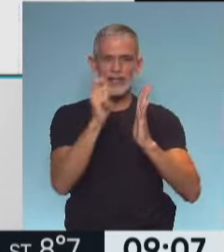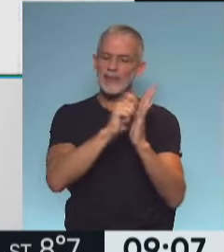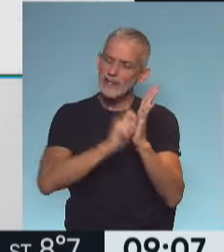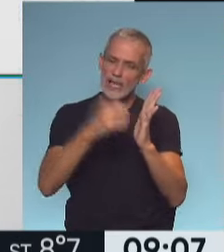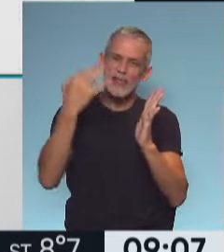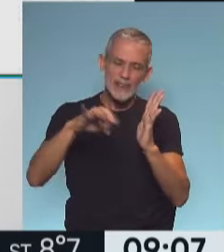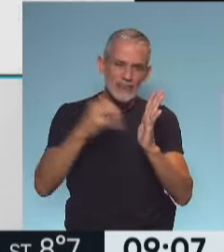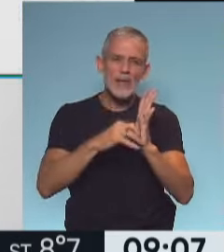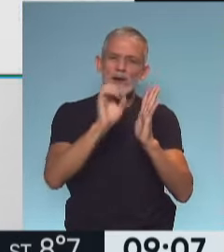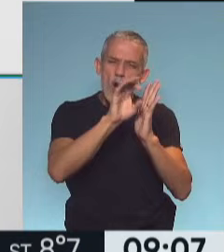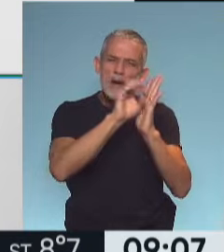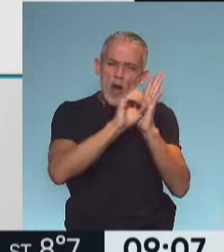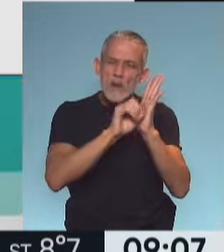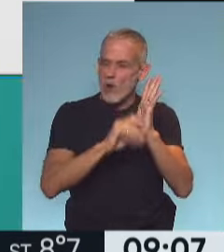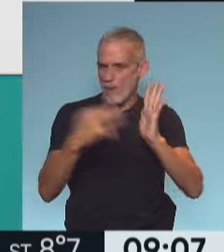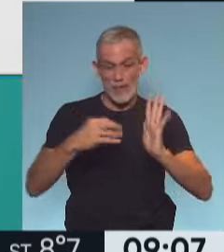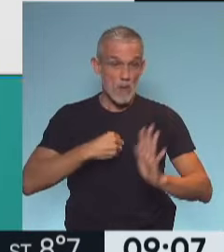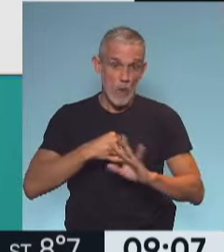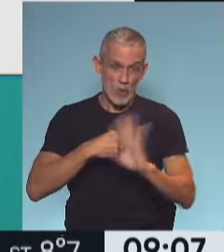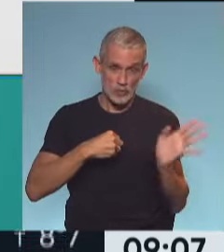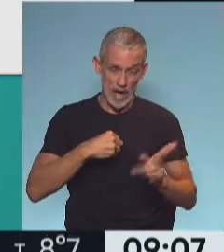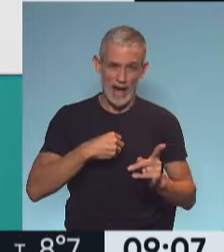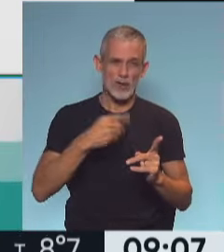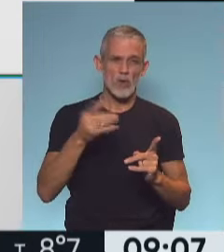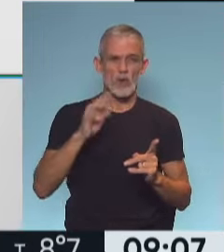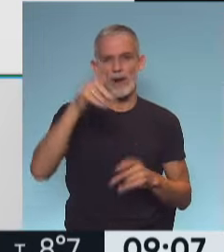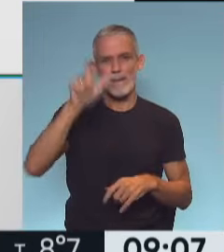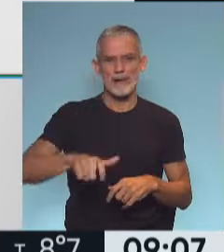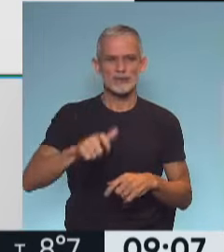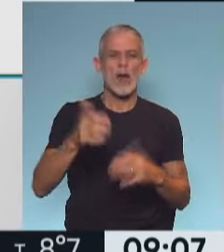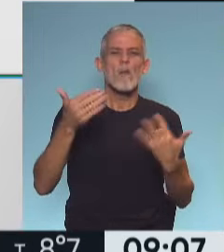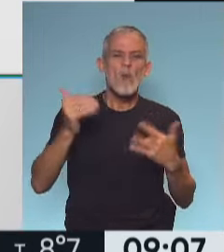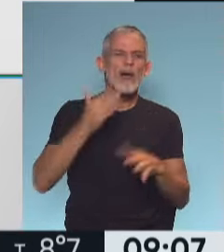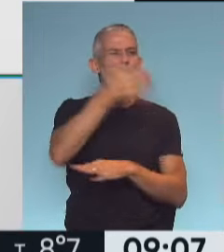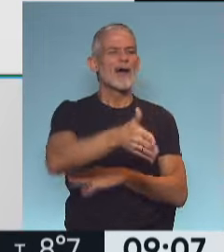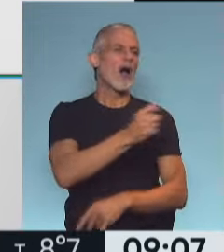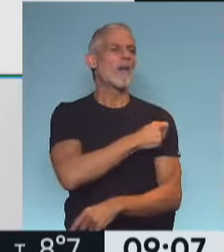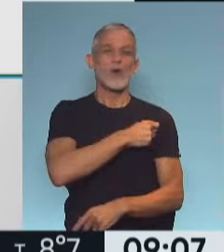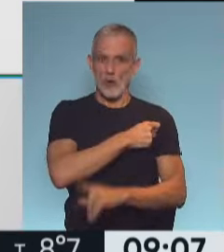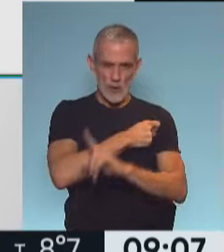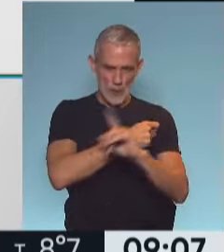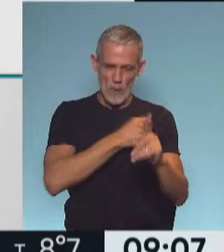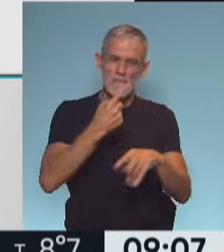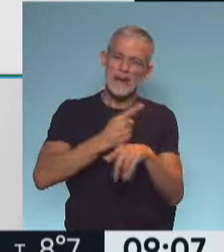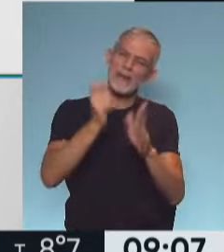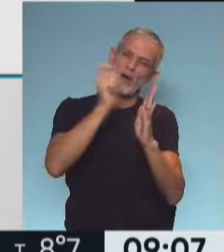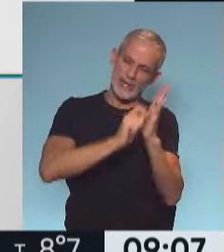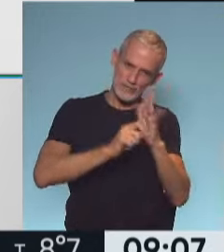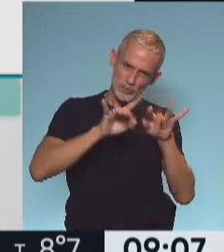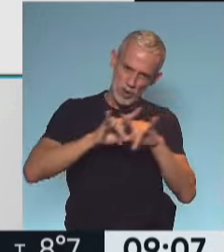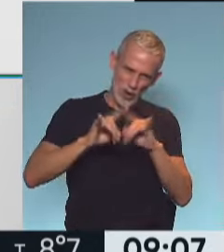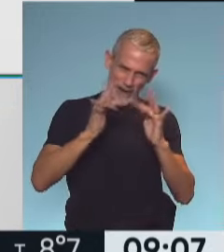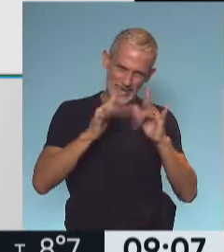plan es nominalizado y voluntario, por lo tanto no es que una persona se pueda acercar a una posta de vacunación, tiene que